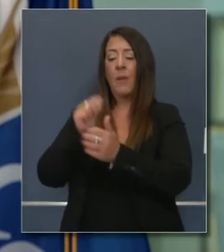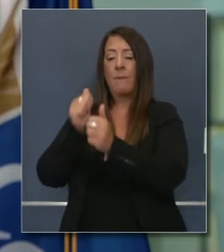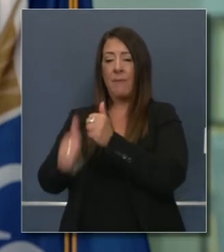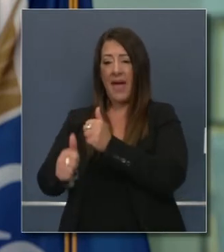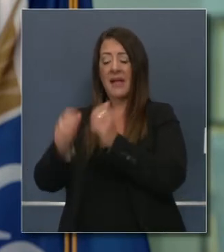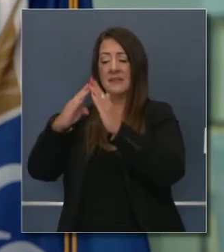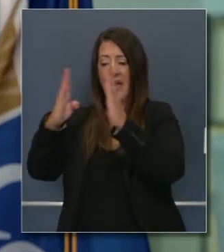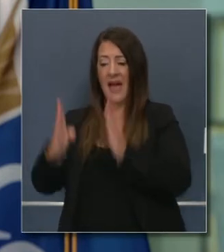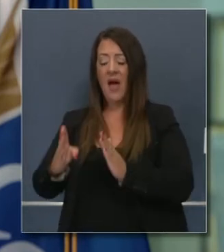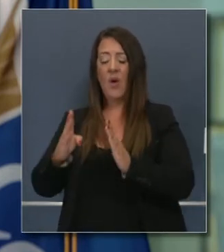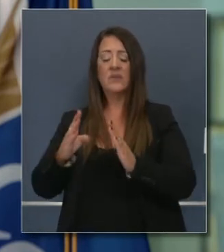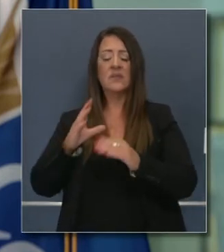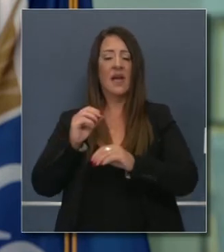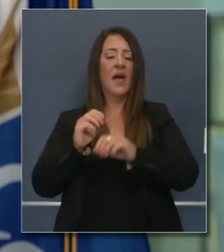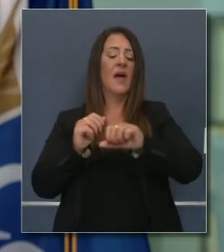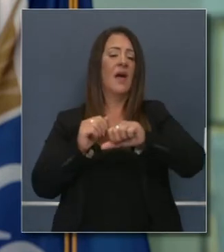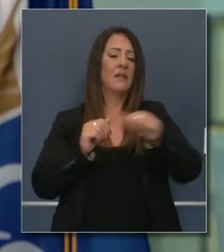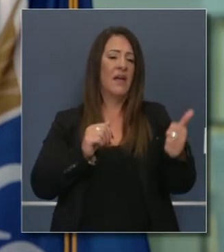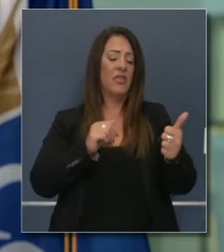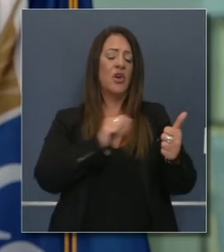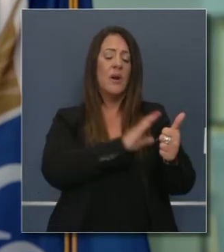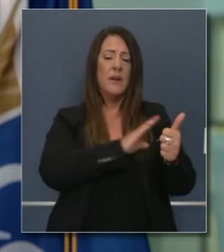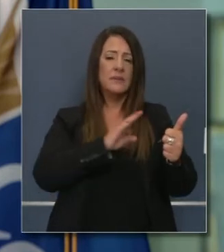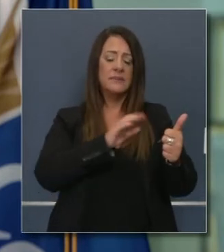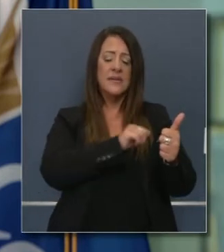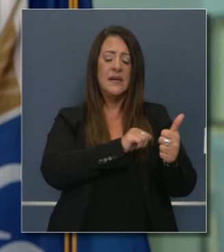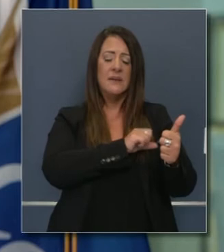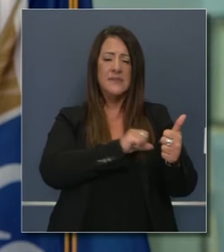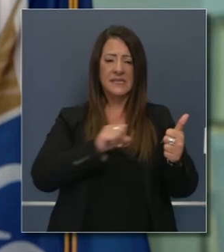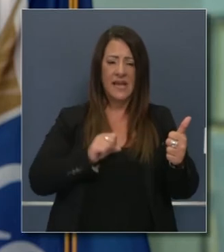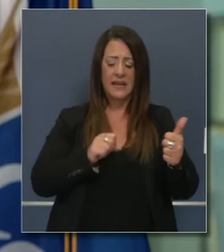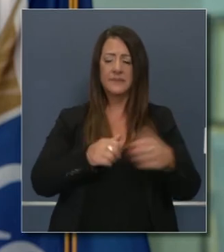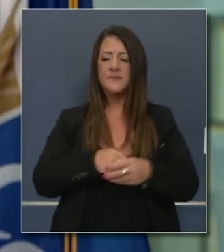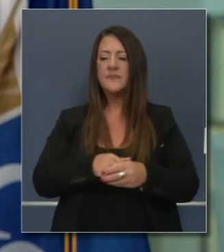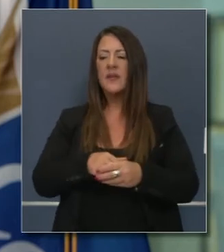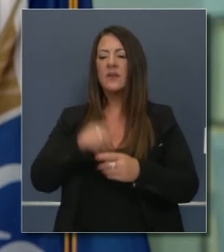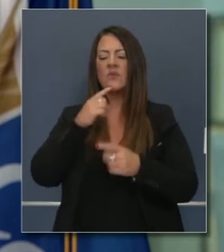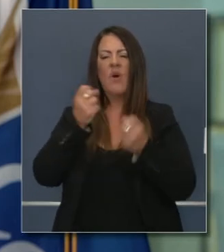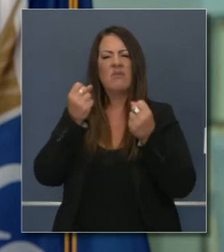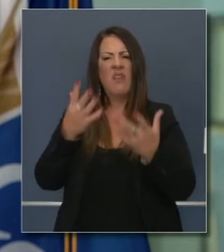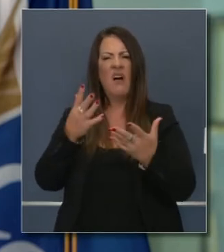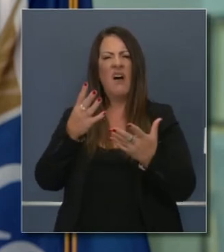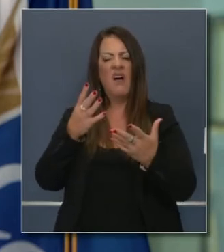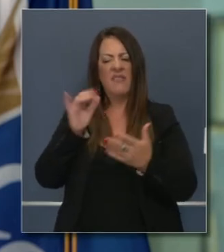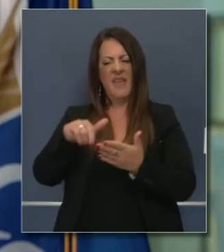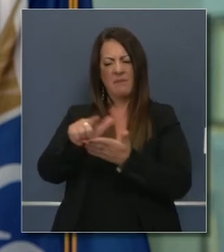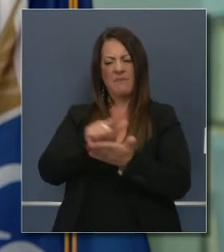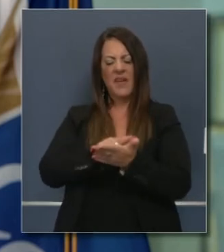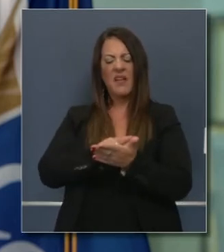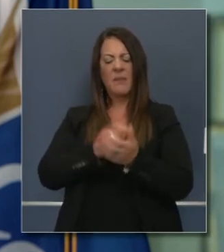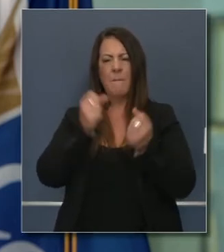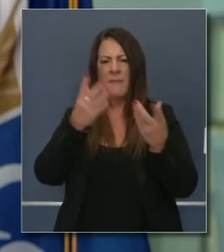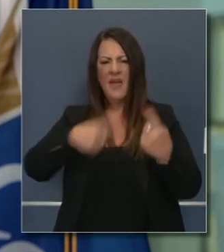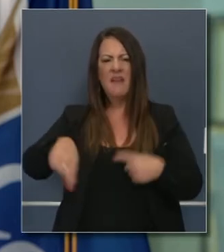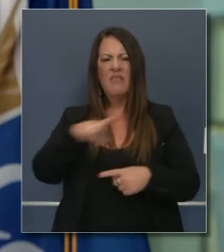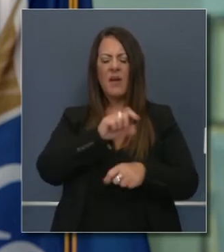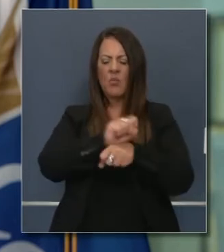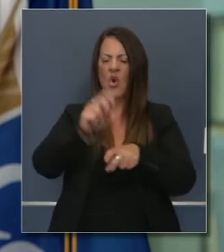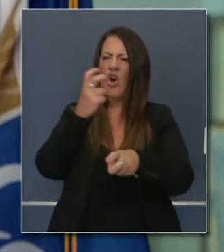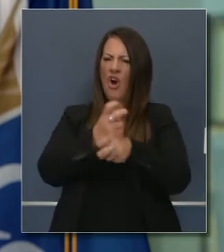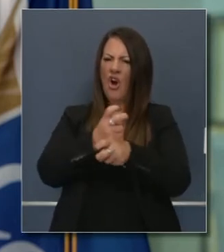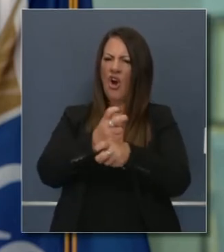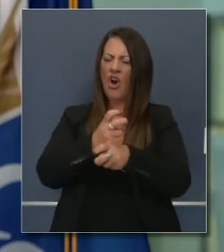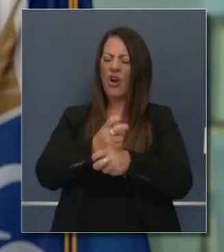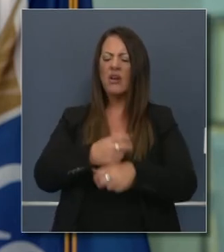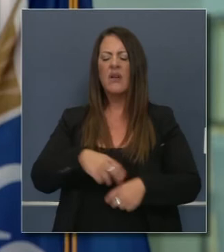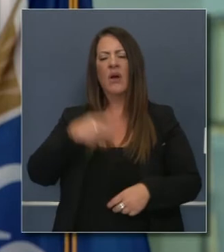propuesta de ley fue aprobada por ambas cámaras. Un ejemplo específico de una propuesta de ley que la gente